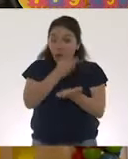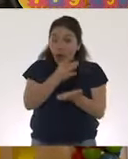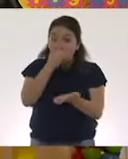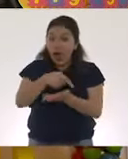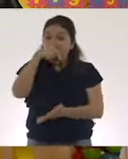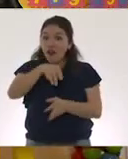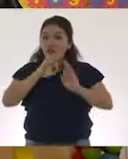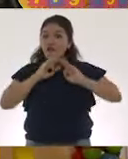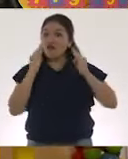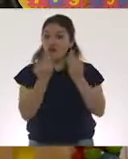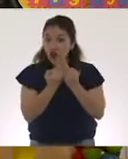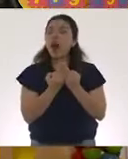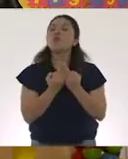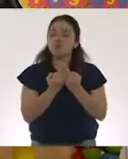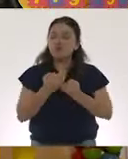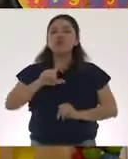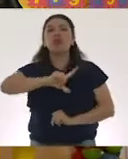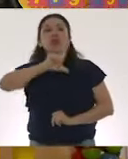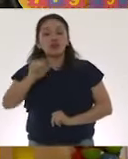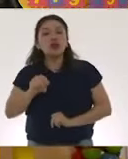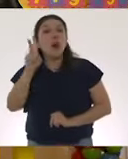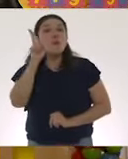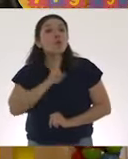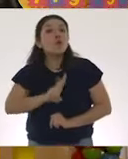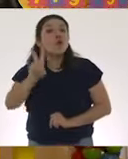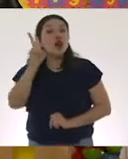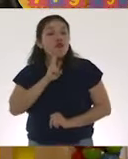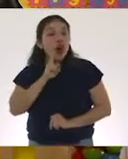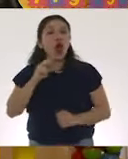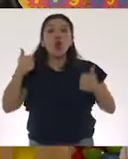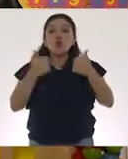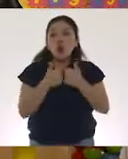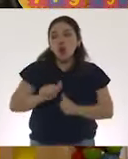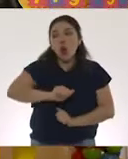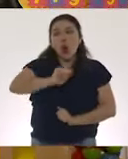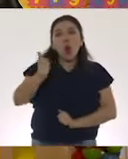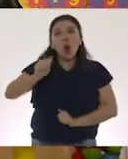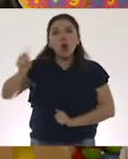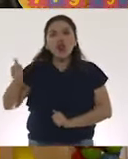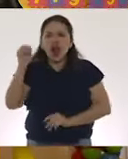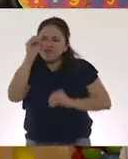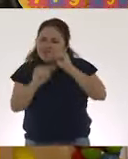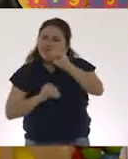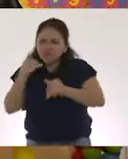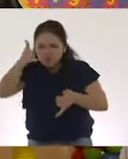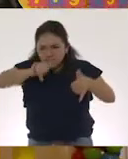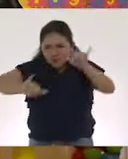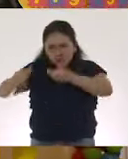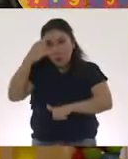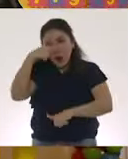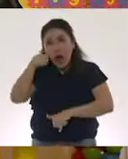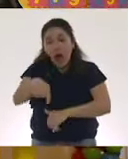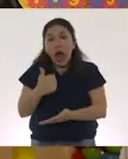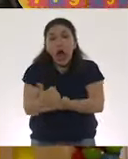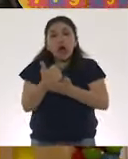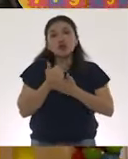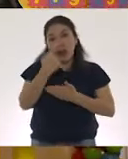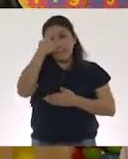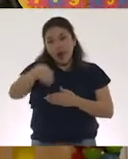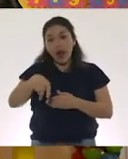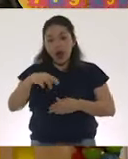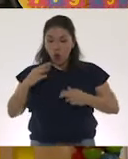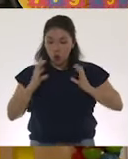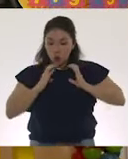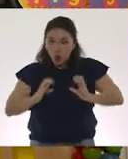estructuras, lo que sigue es probarlas junto con otras sustancias que nos van a ayudar a provocar una